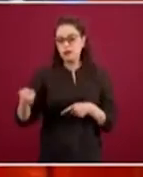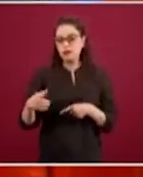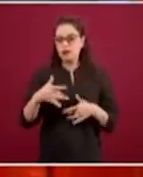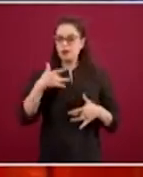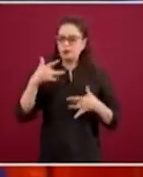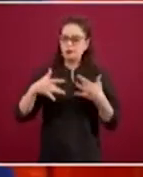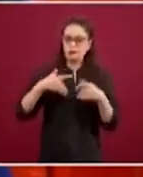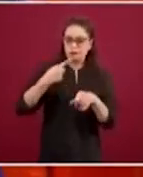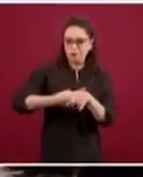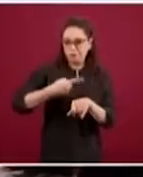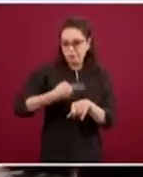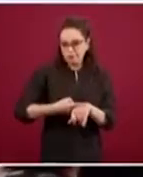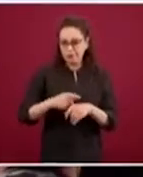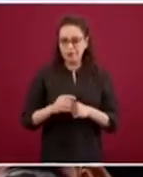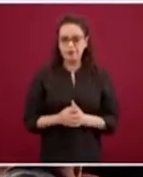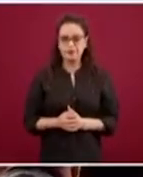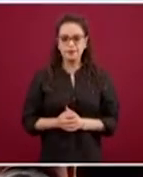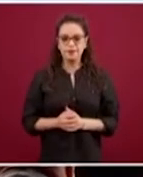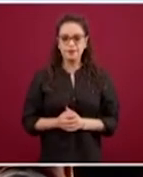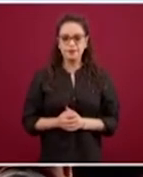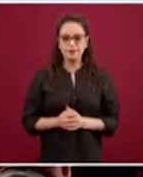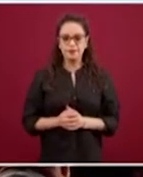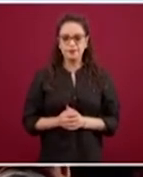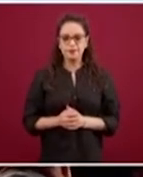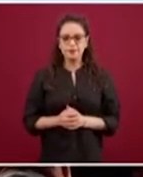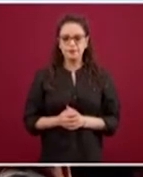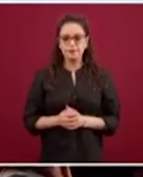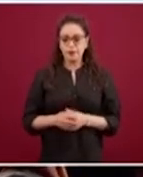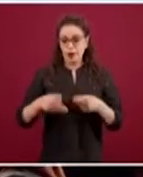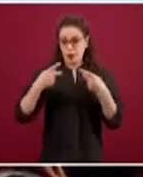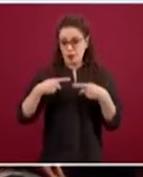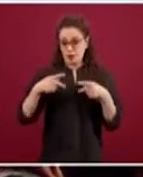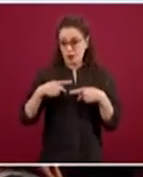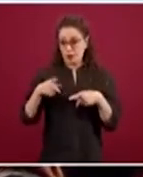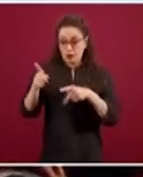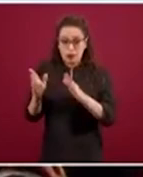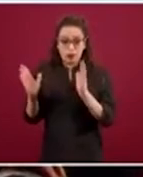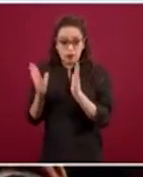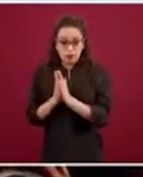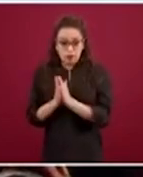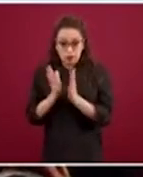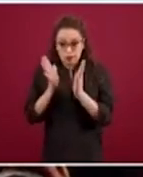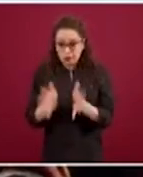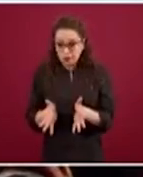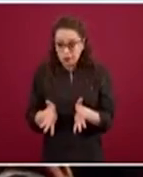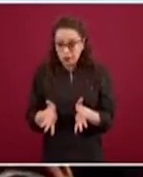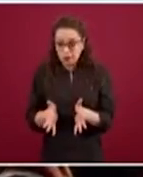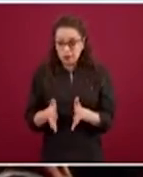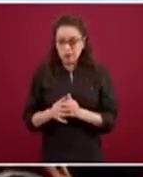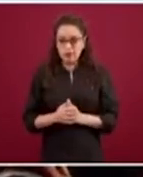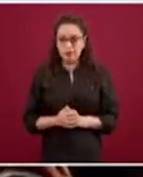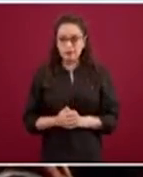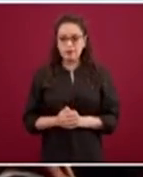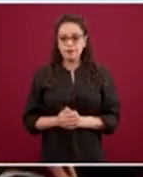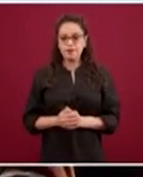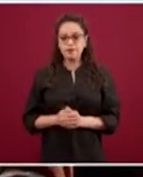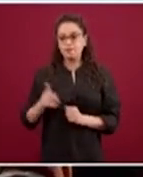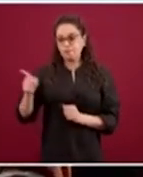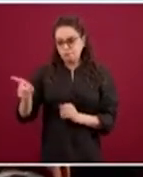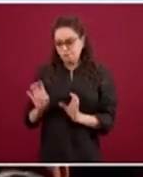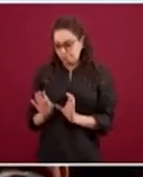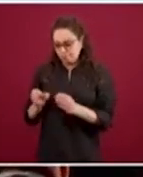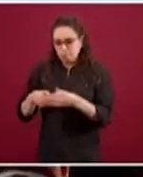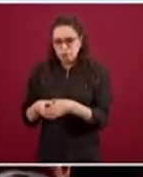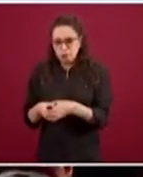Independientemente de que afortunadamente las personas que han perdido la vida son un conjunto muy pequeño.